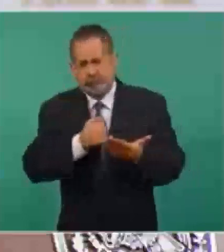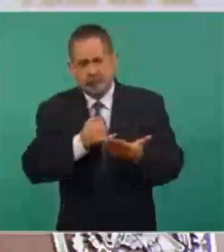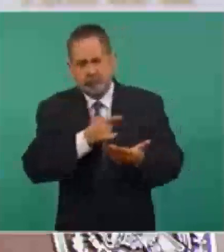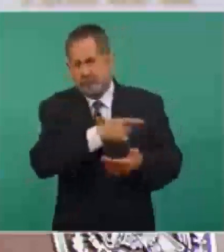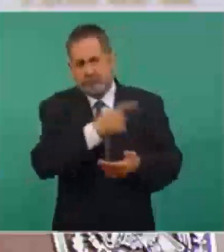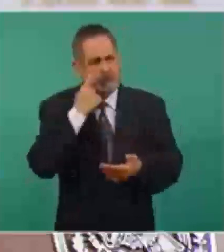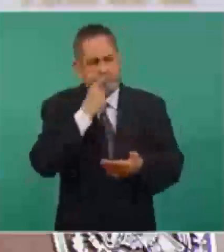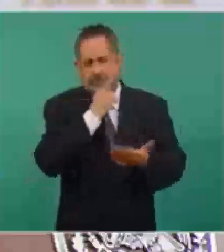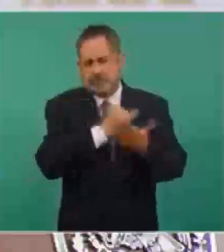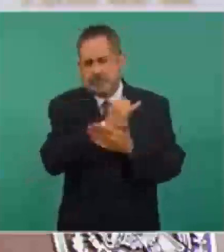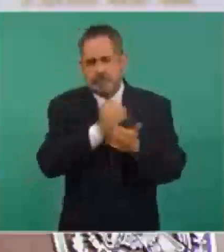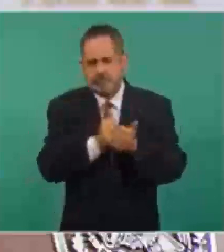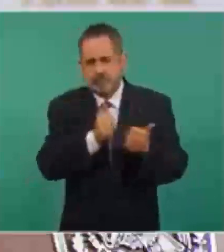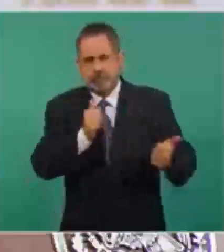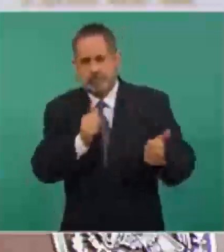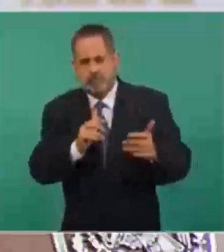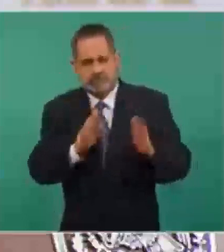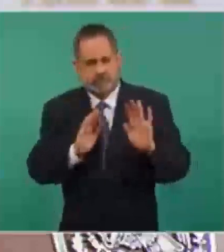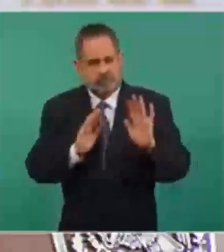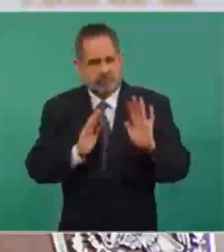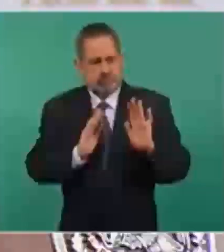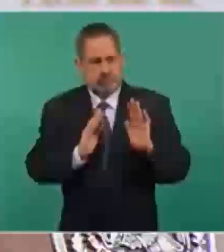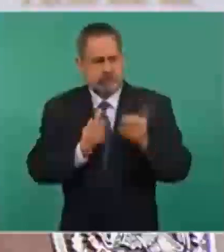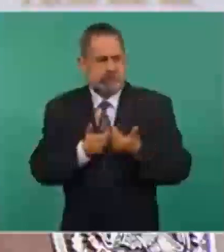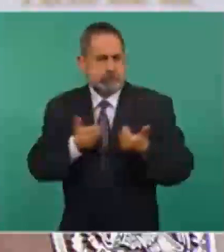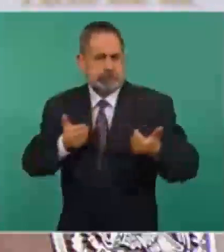independiente,